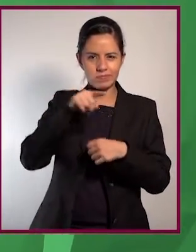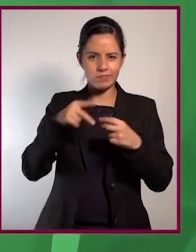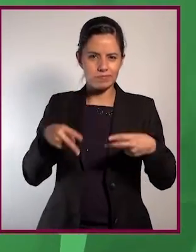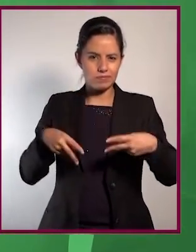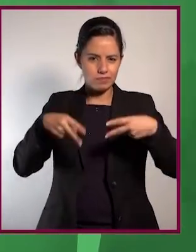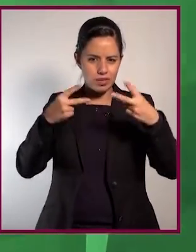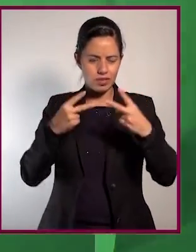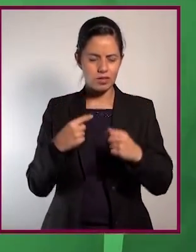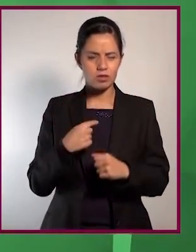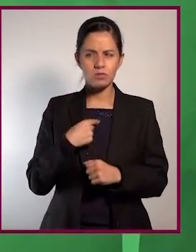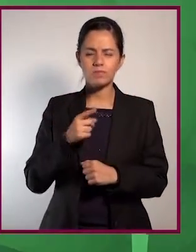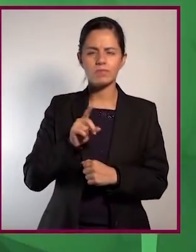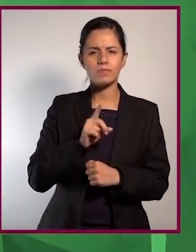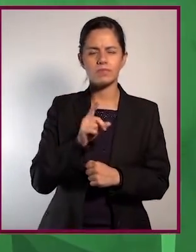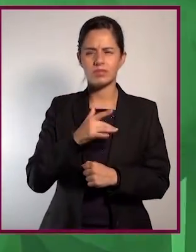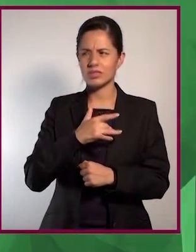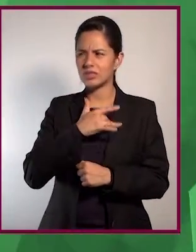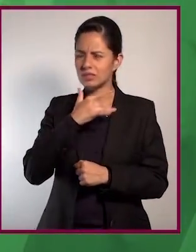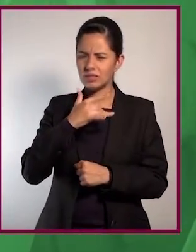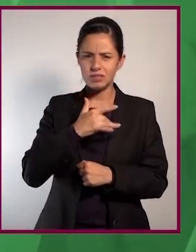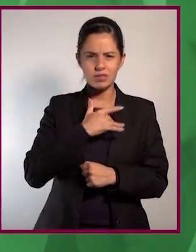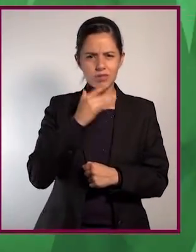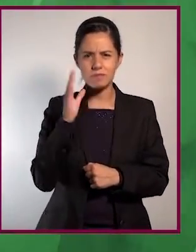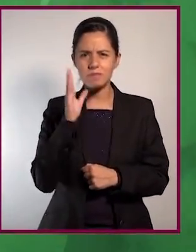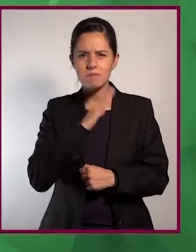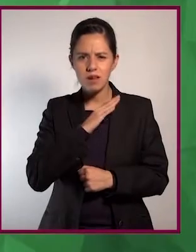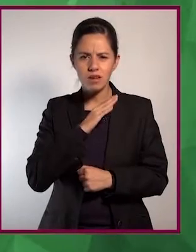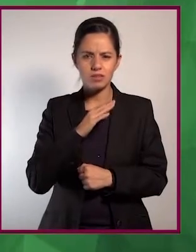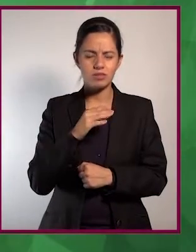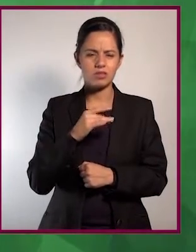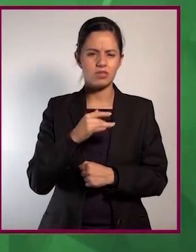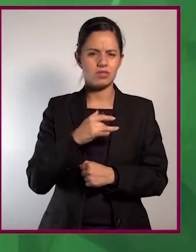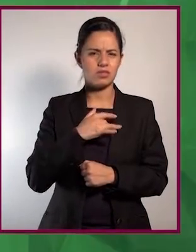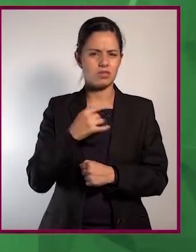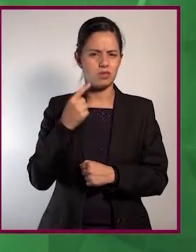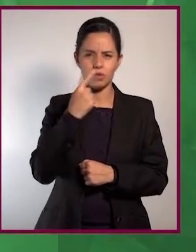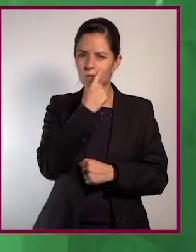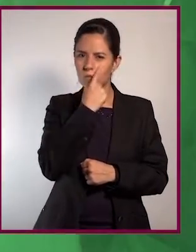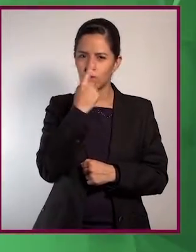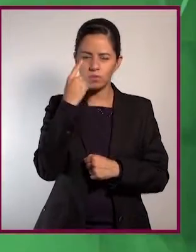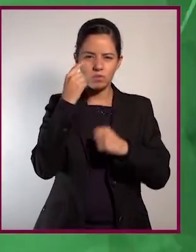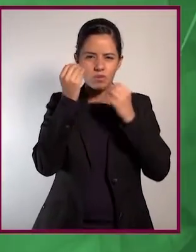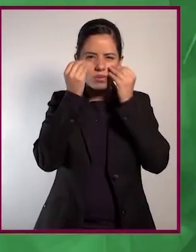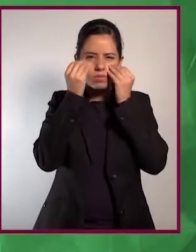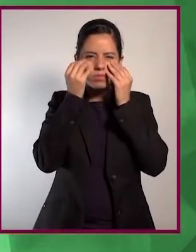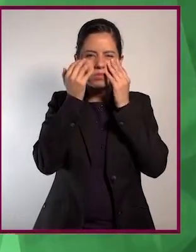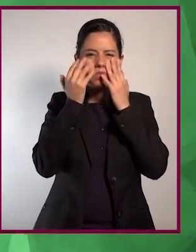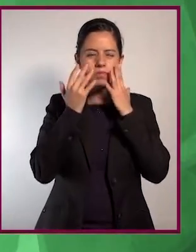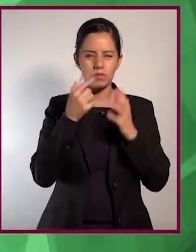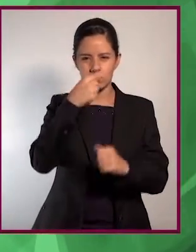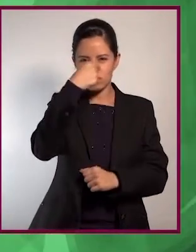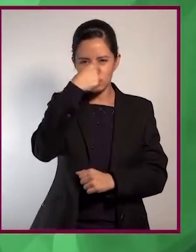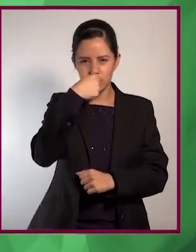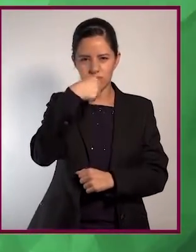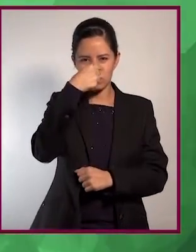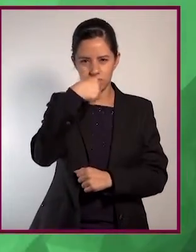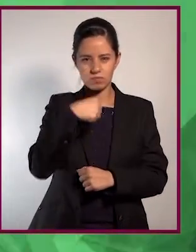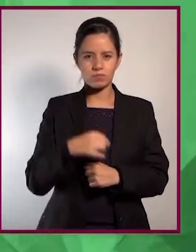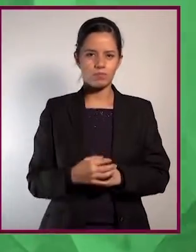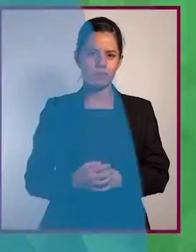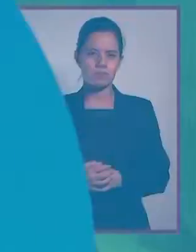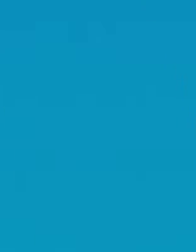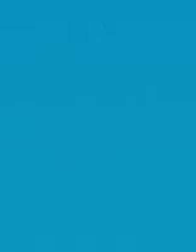medio camino me empecé a llevarse a enfermar. Empecé a tener ojos llorosos, escurrimiento nasal.